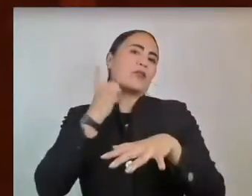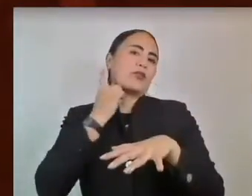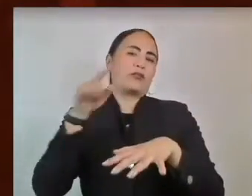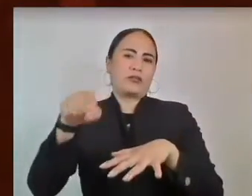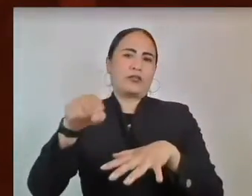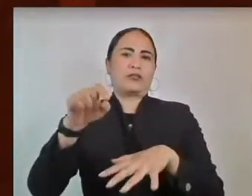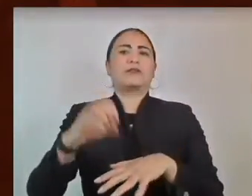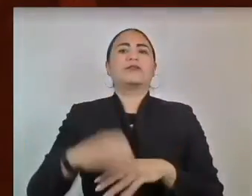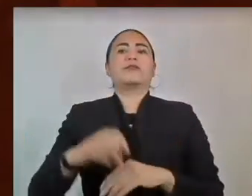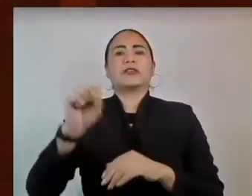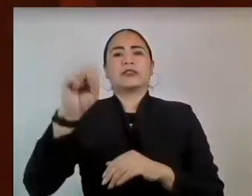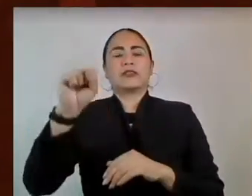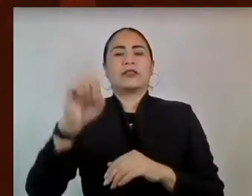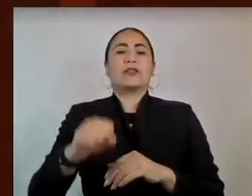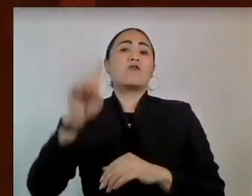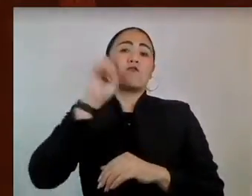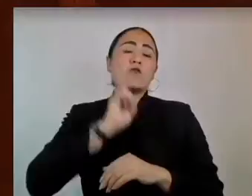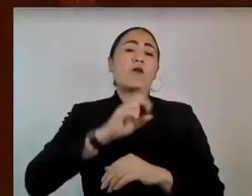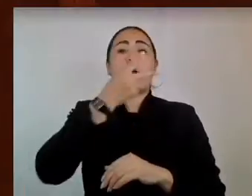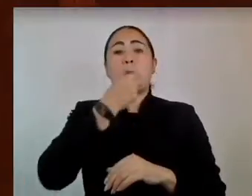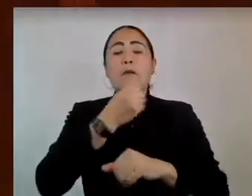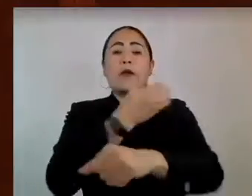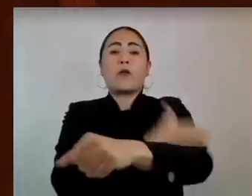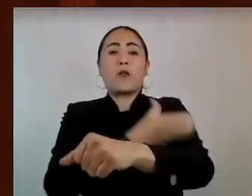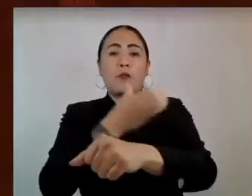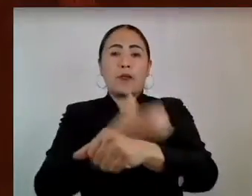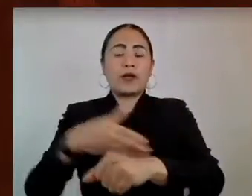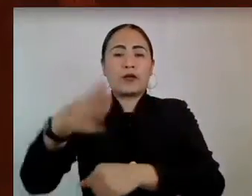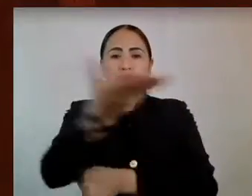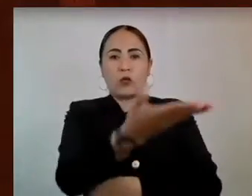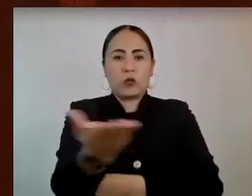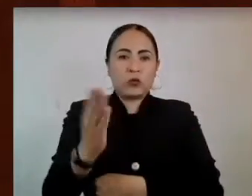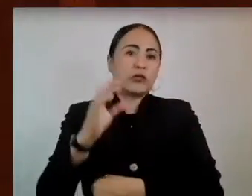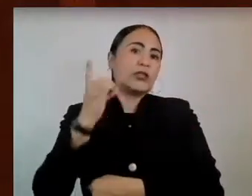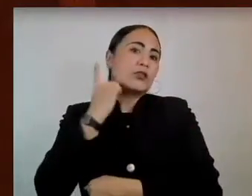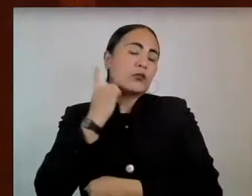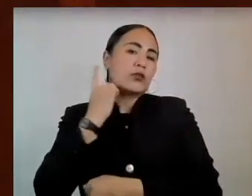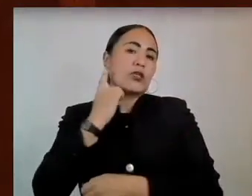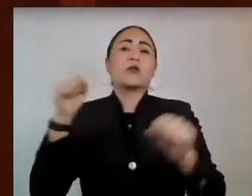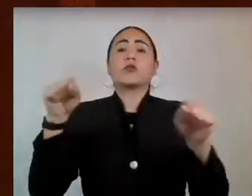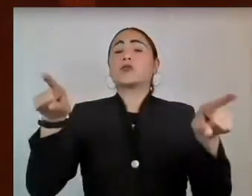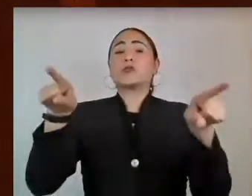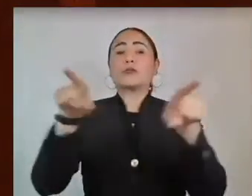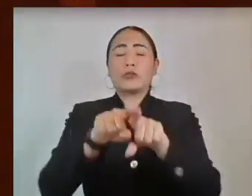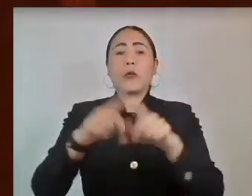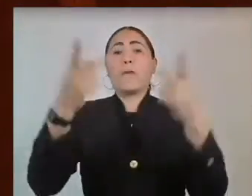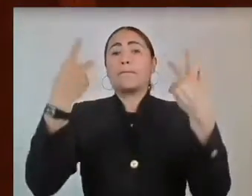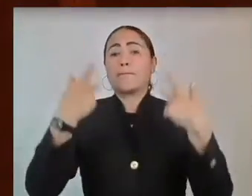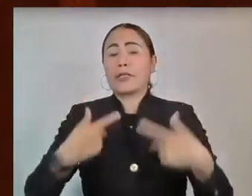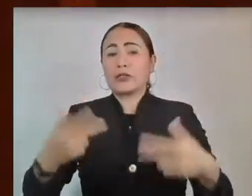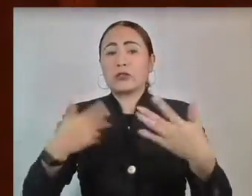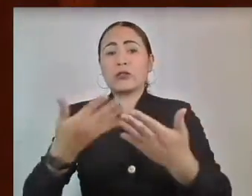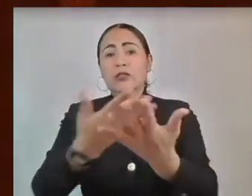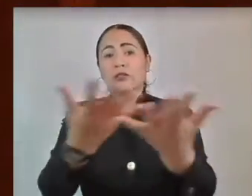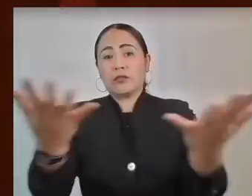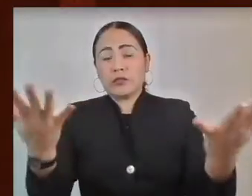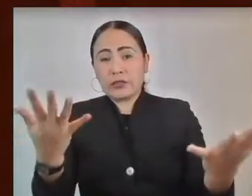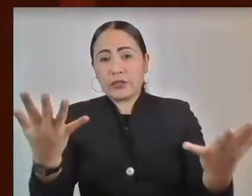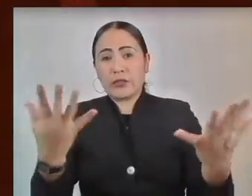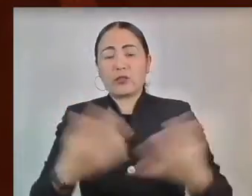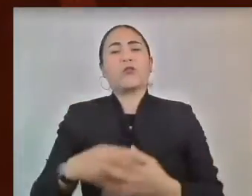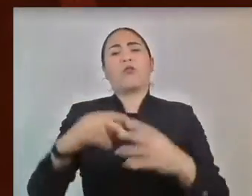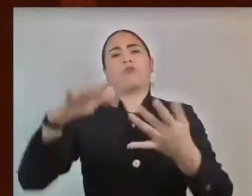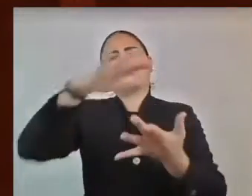compañeras y compañeros legisladores, ciudadanos que nos honran con su presencia a través de las diferentes redes